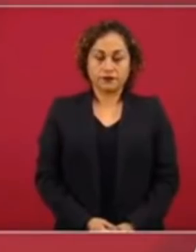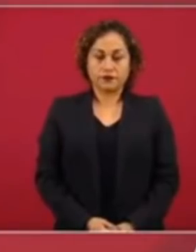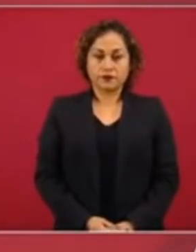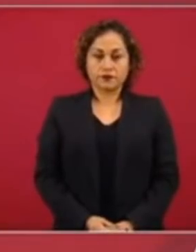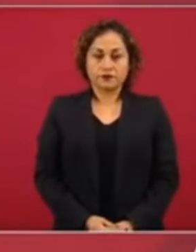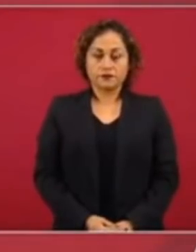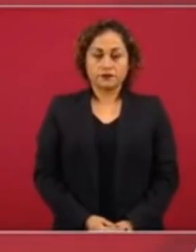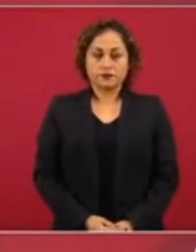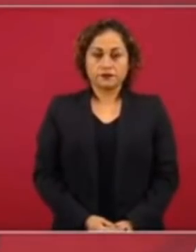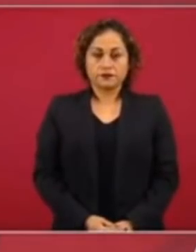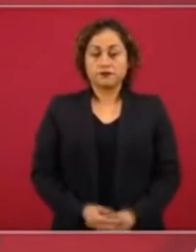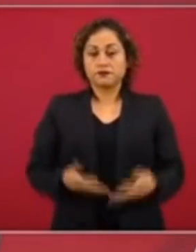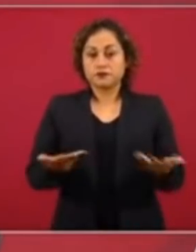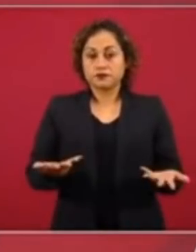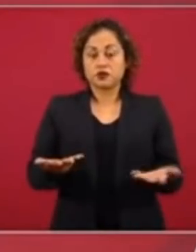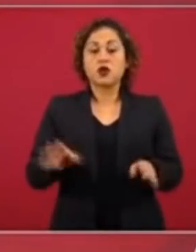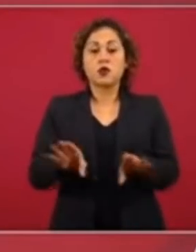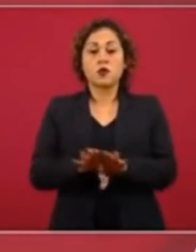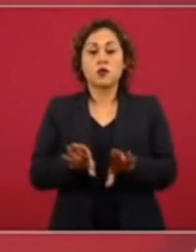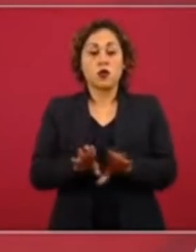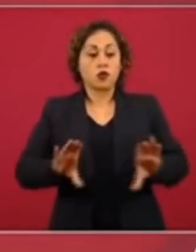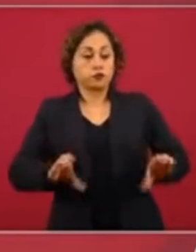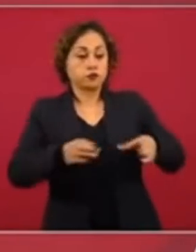Tampoco es el influyentismo político.